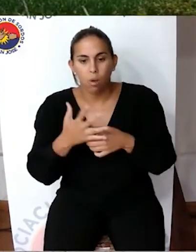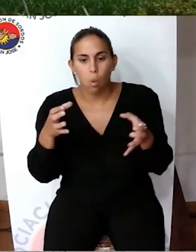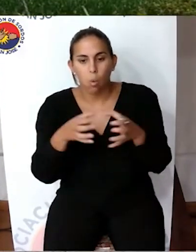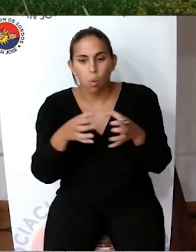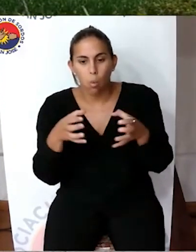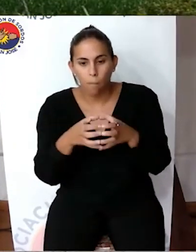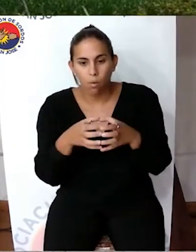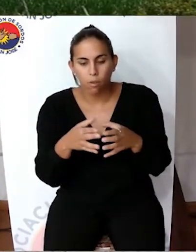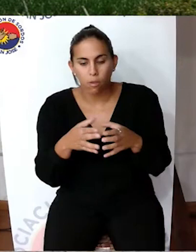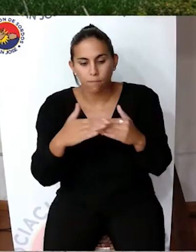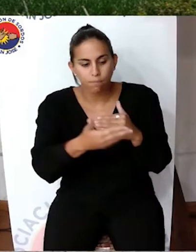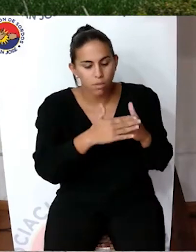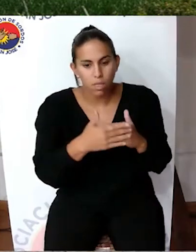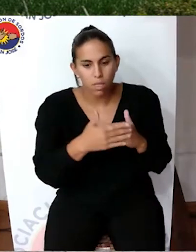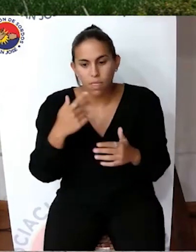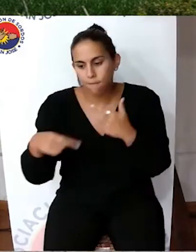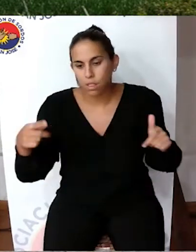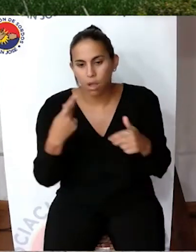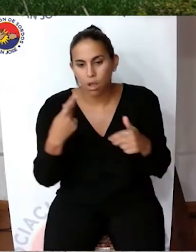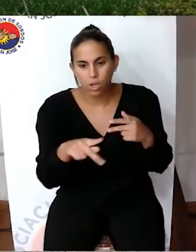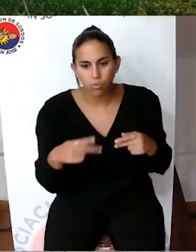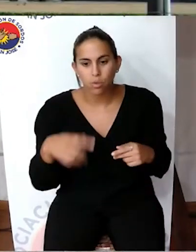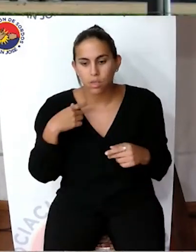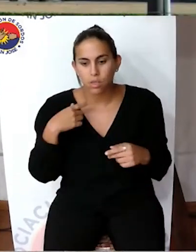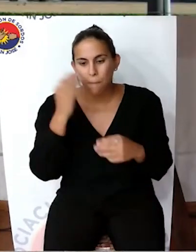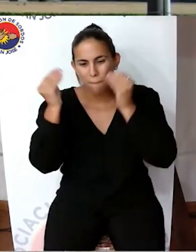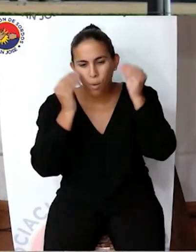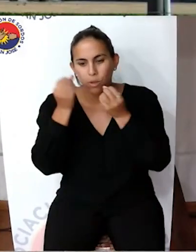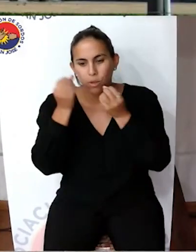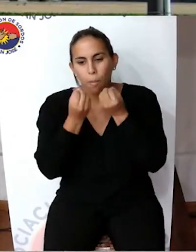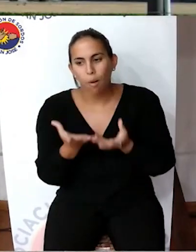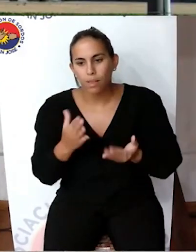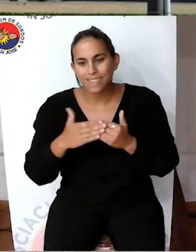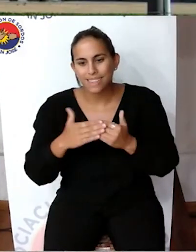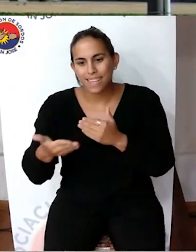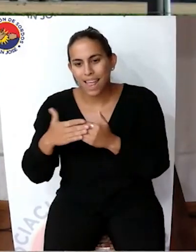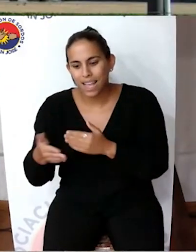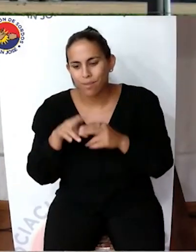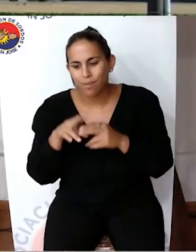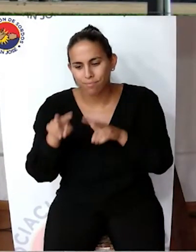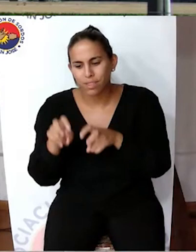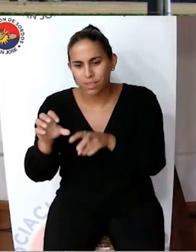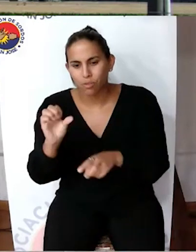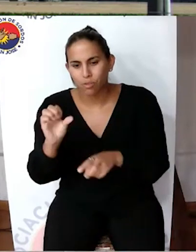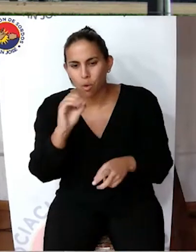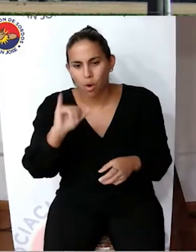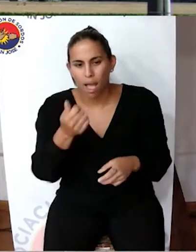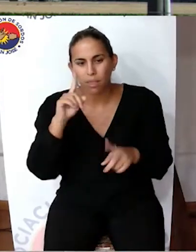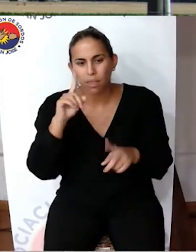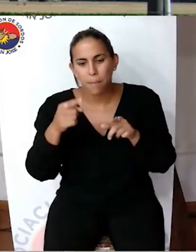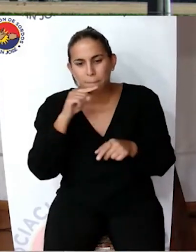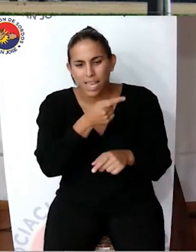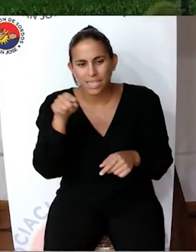de distintos puntos de Quichu me han manifestado su preocupación por la cercanía de las plantaciones de soja y maíz transgénico,